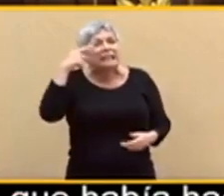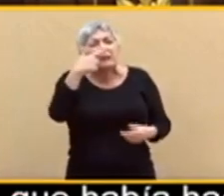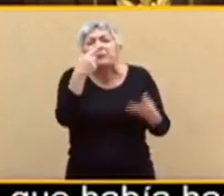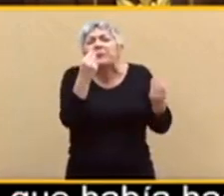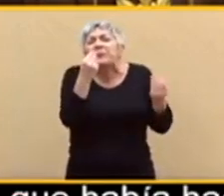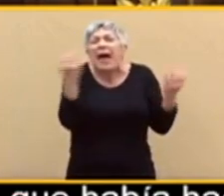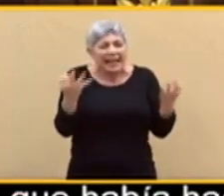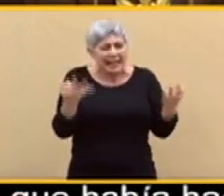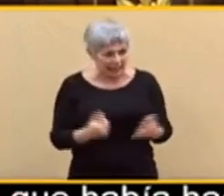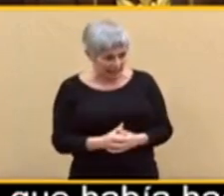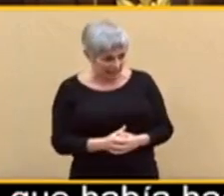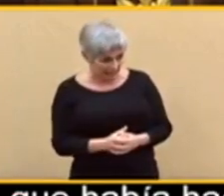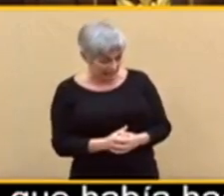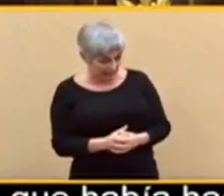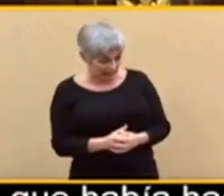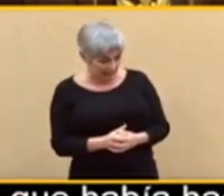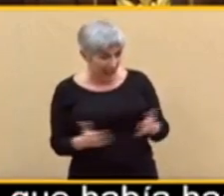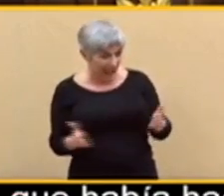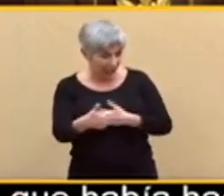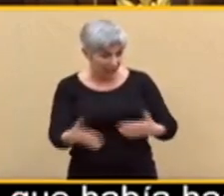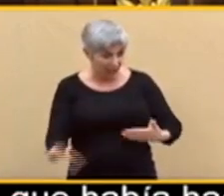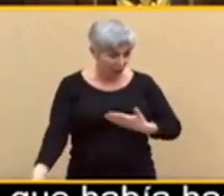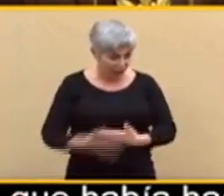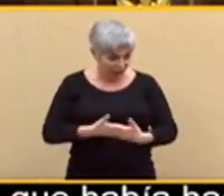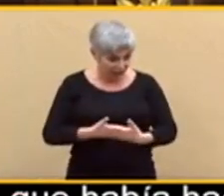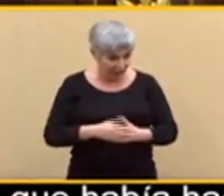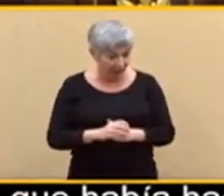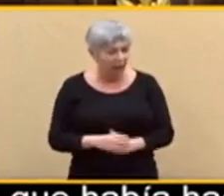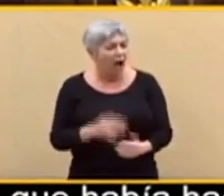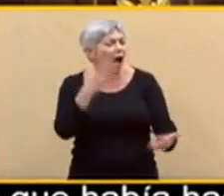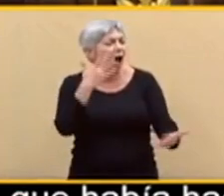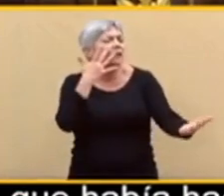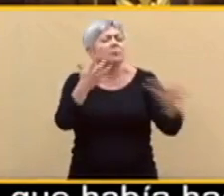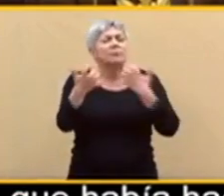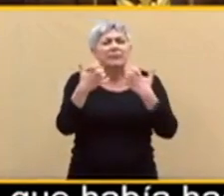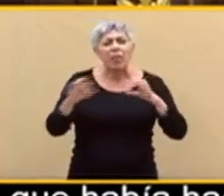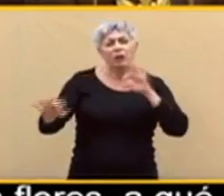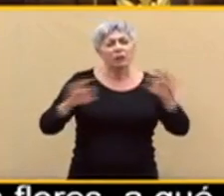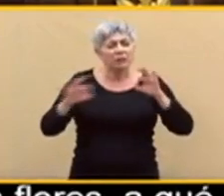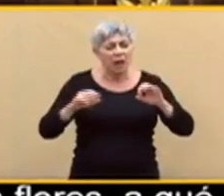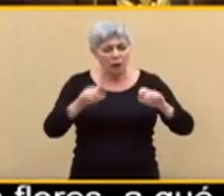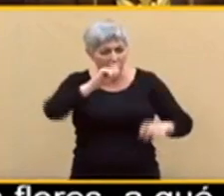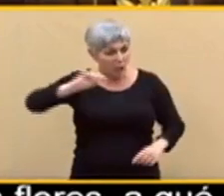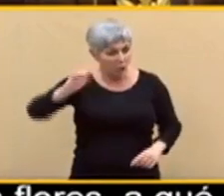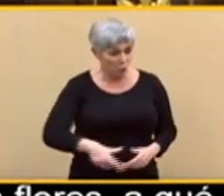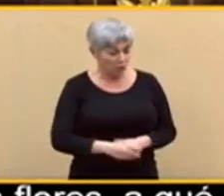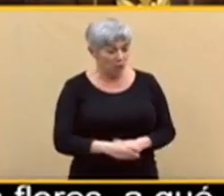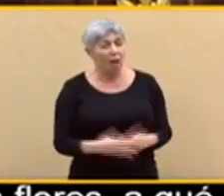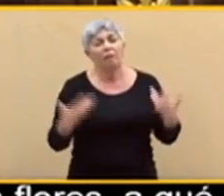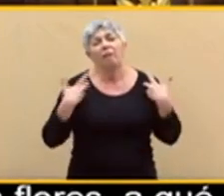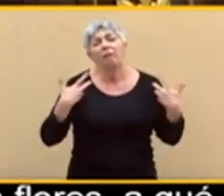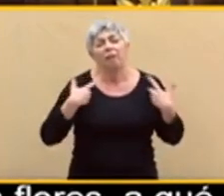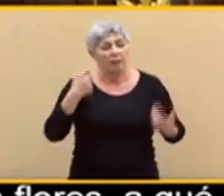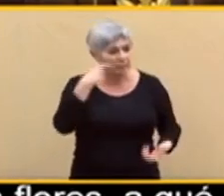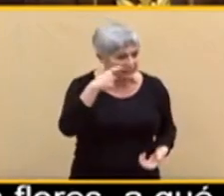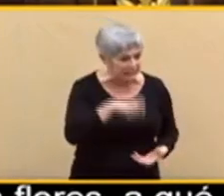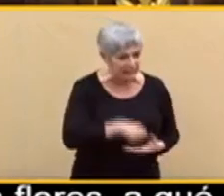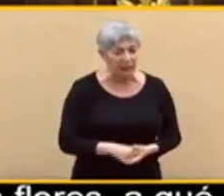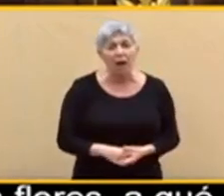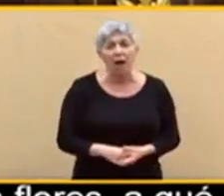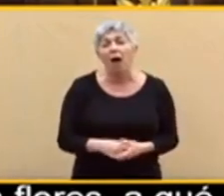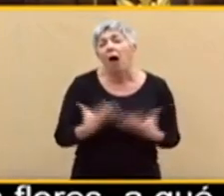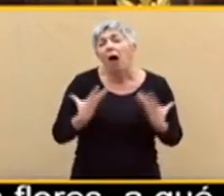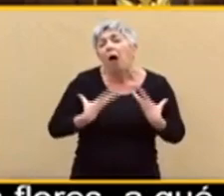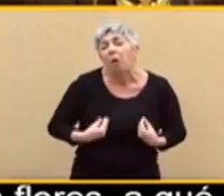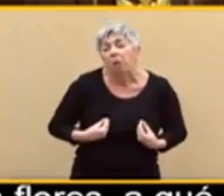¿A habitación cerrada? ¿A espectáculo inútil? ¿A falso victimismo? ¿A indignación hueca?